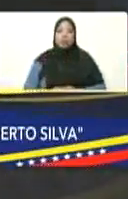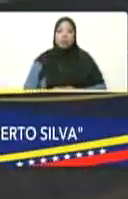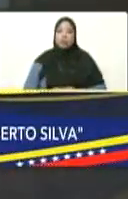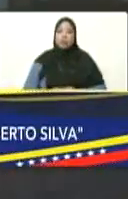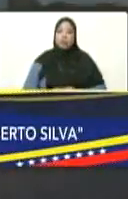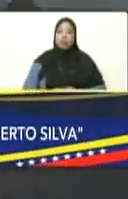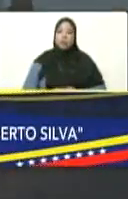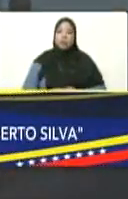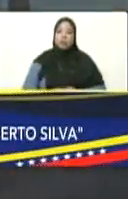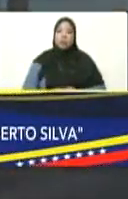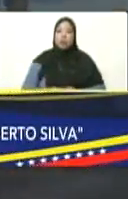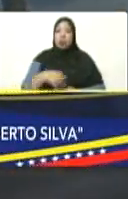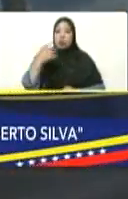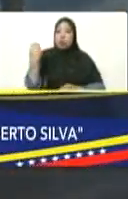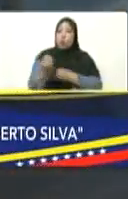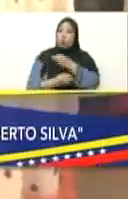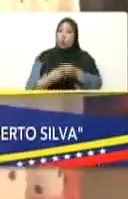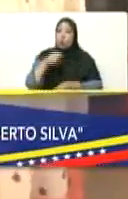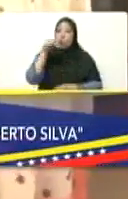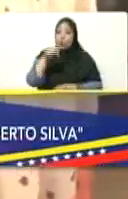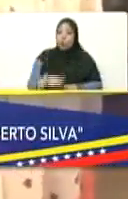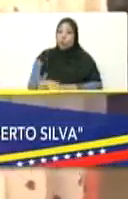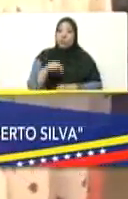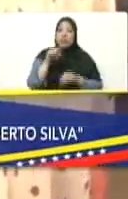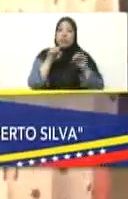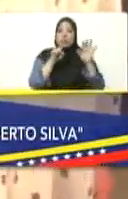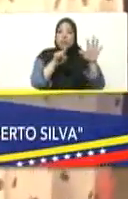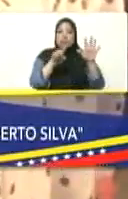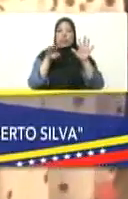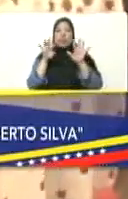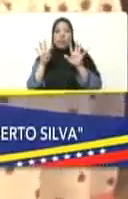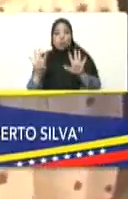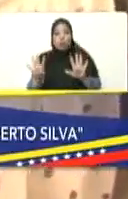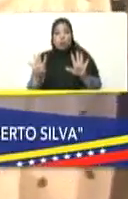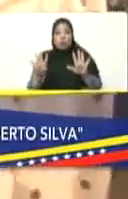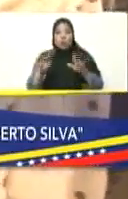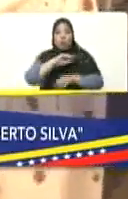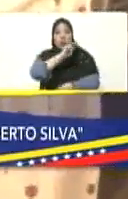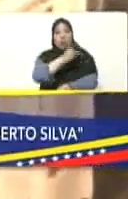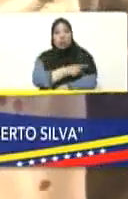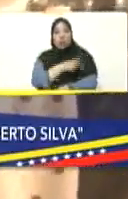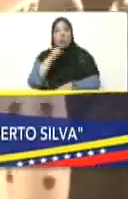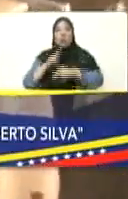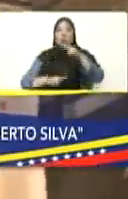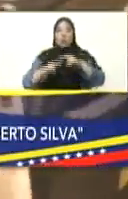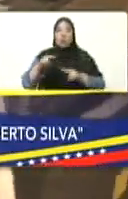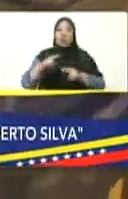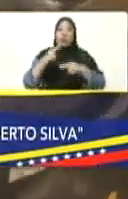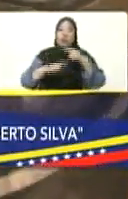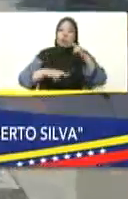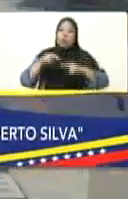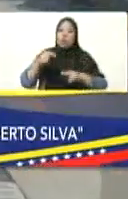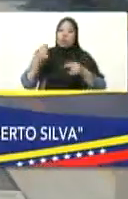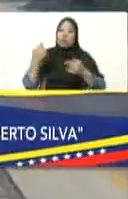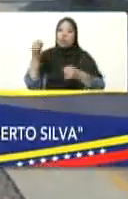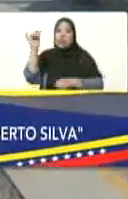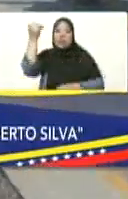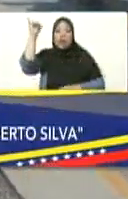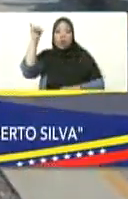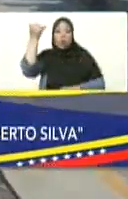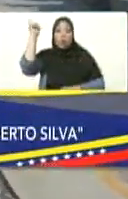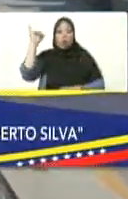Yaracuy tenemos organizadas 69 ABB la fuerza en la construcción de la vivienda en Yaracuy